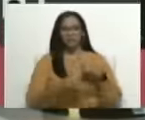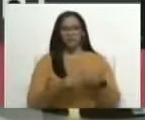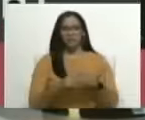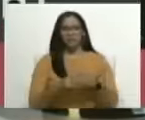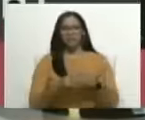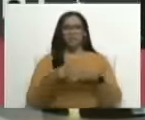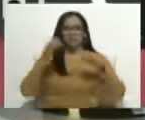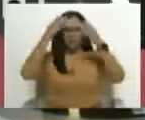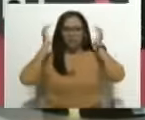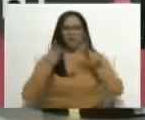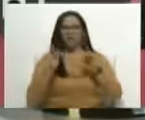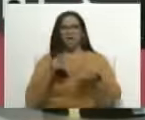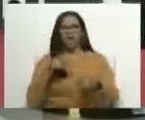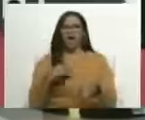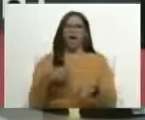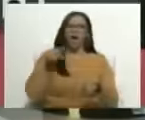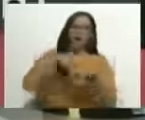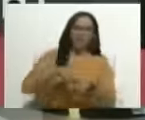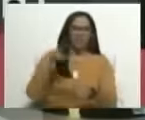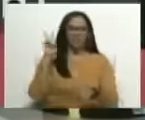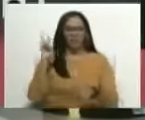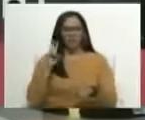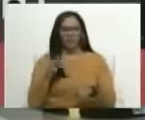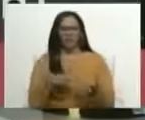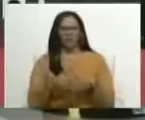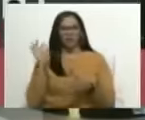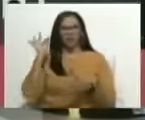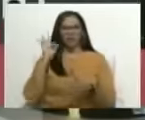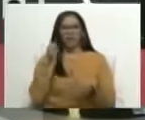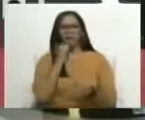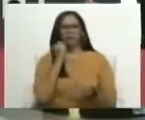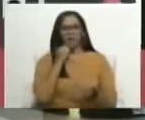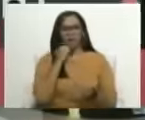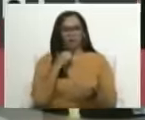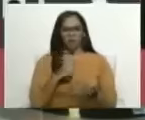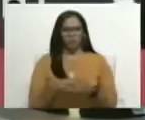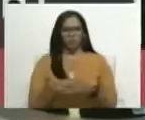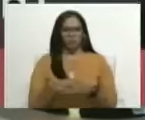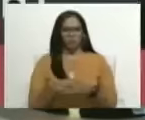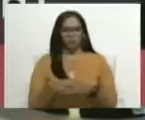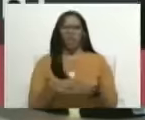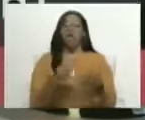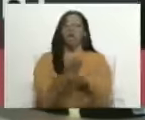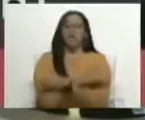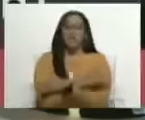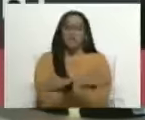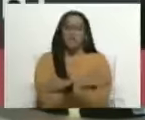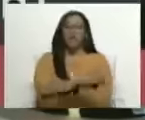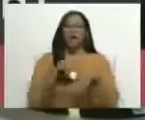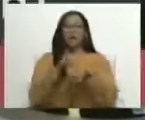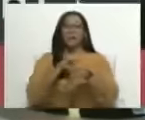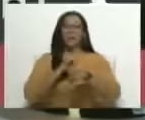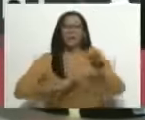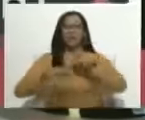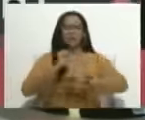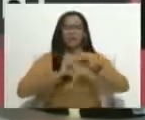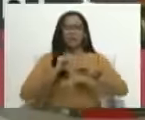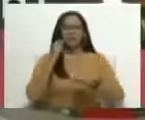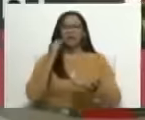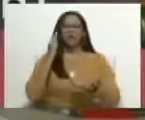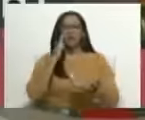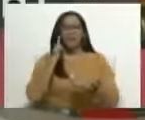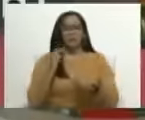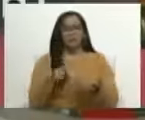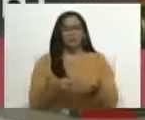Almagro a ofender a Venezuela con esas declaraciones insolentes. Felicito al ministro de Defensa, Vladimir Padrino López,